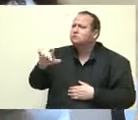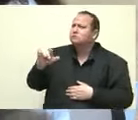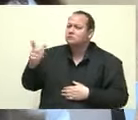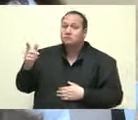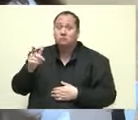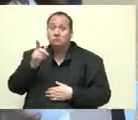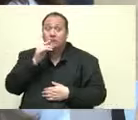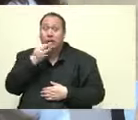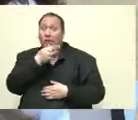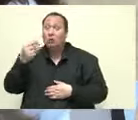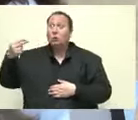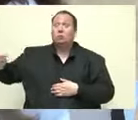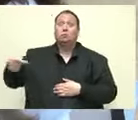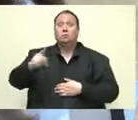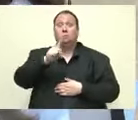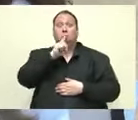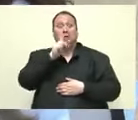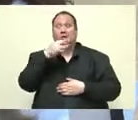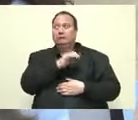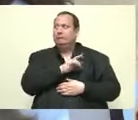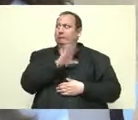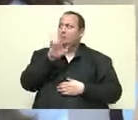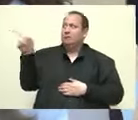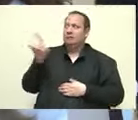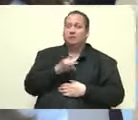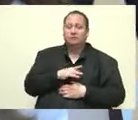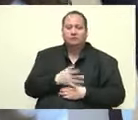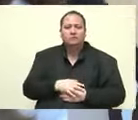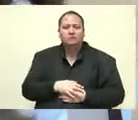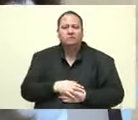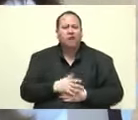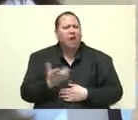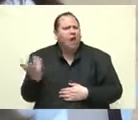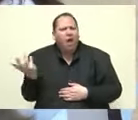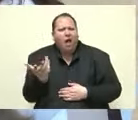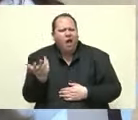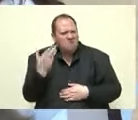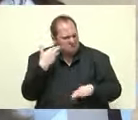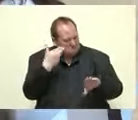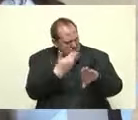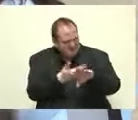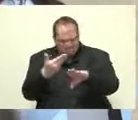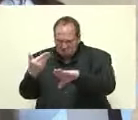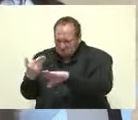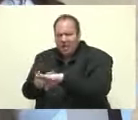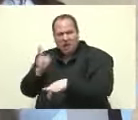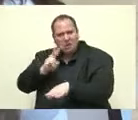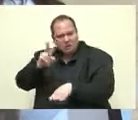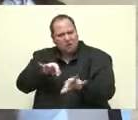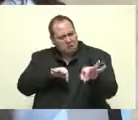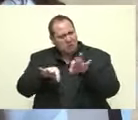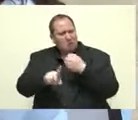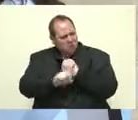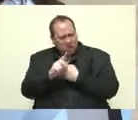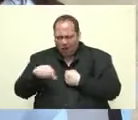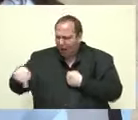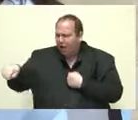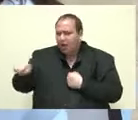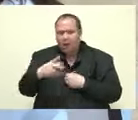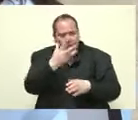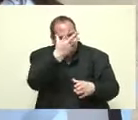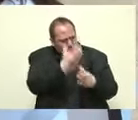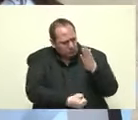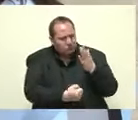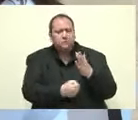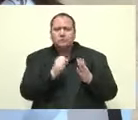el fiscal le da miedo decir sus nombres. Digo, me gustaría saber qué van a hacer para combatir el verdadero problema y la verdad causa de las